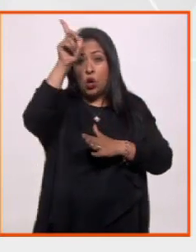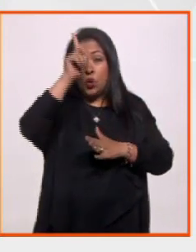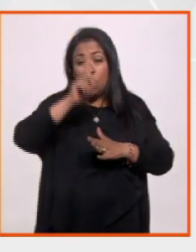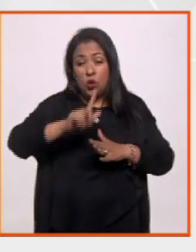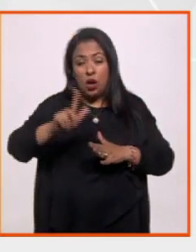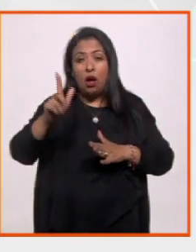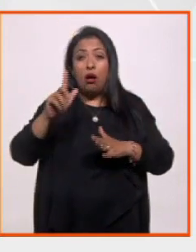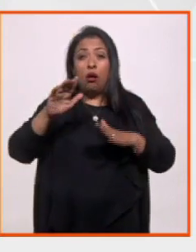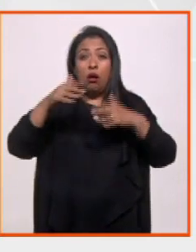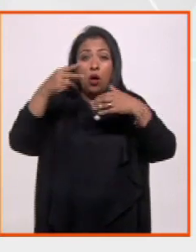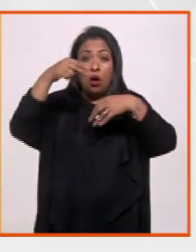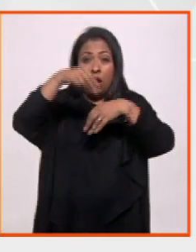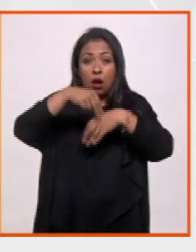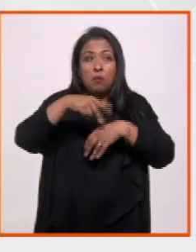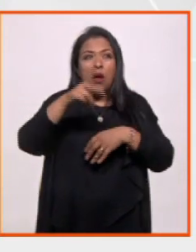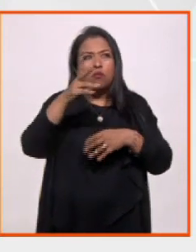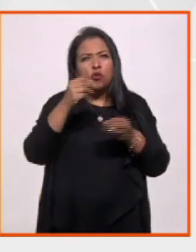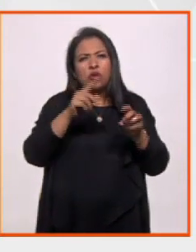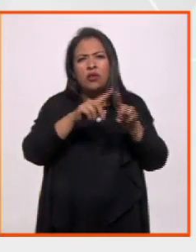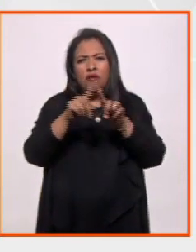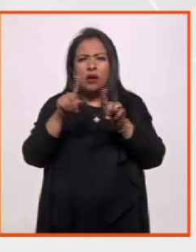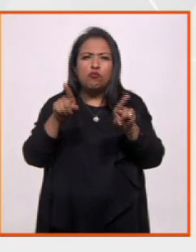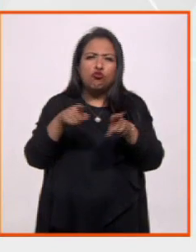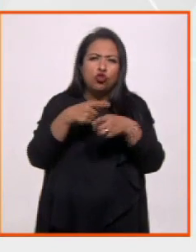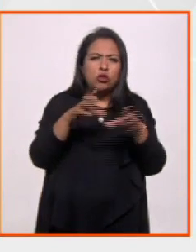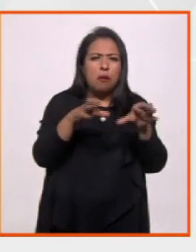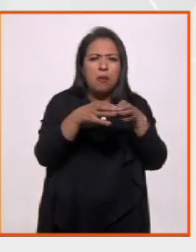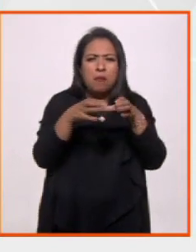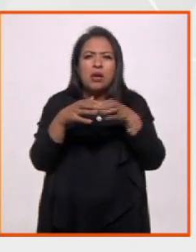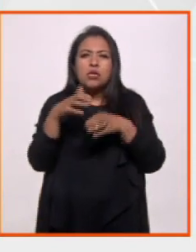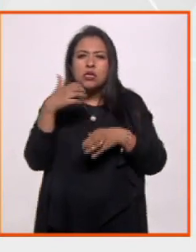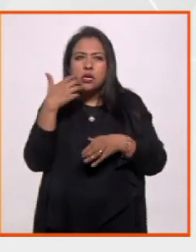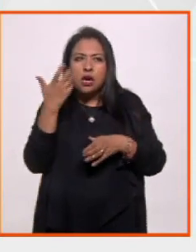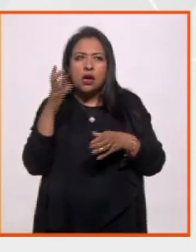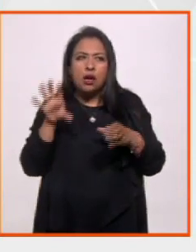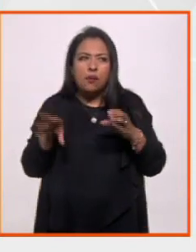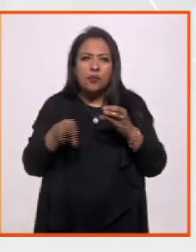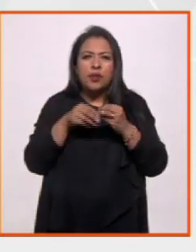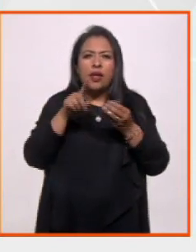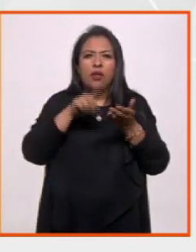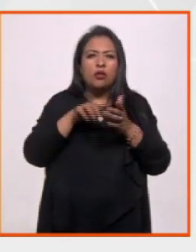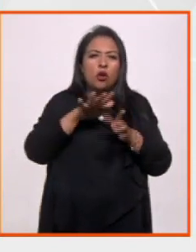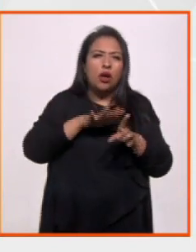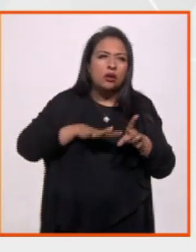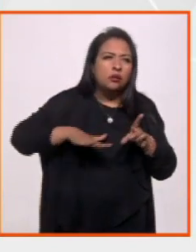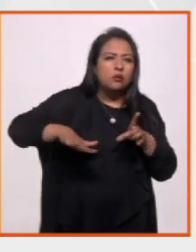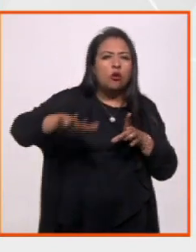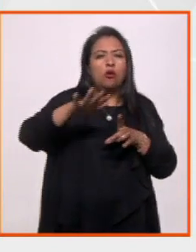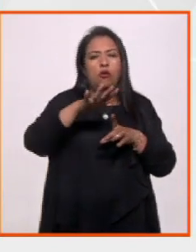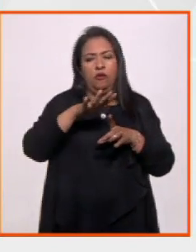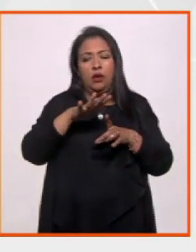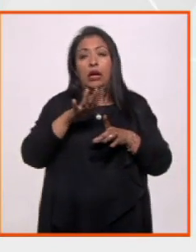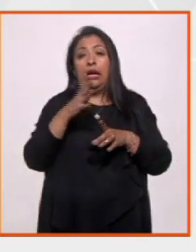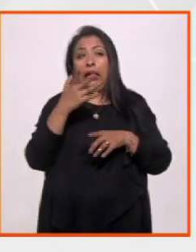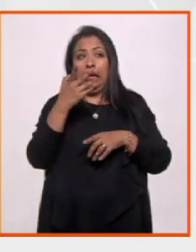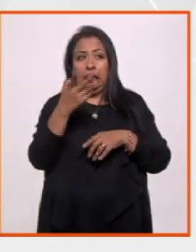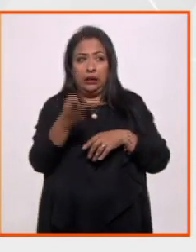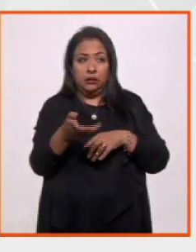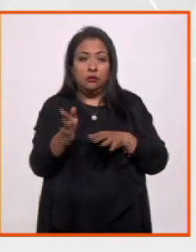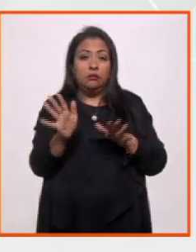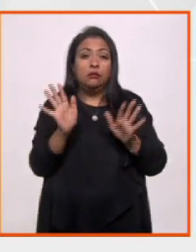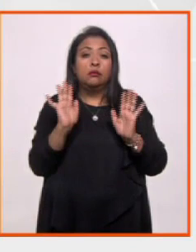pues empiezan a surgir muchos géneros musicales que justo tratan de ubicarse dentro de esta atmósfera, este contexto y ahí está